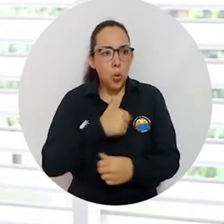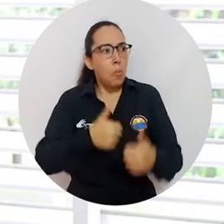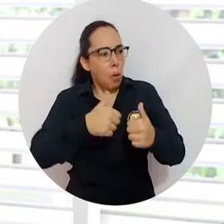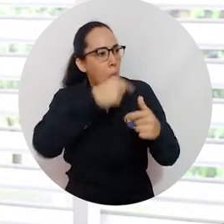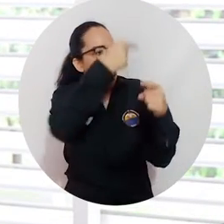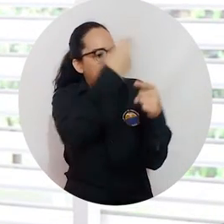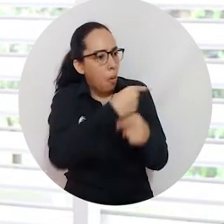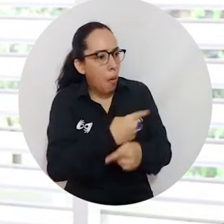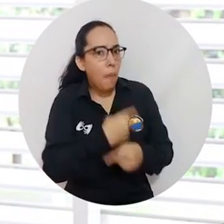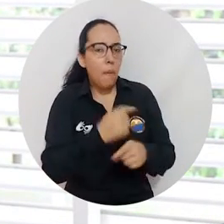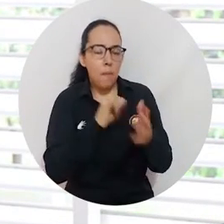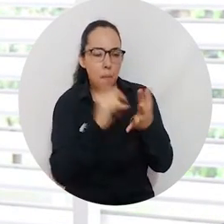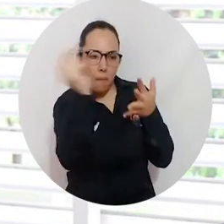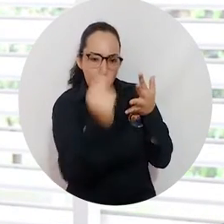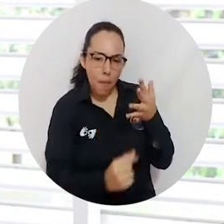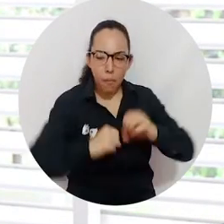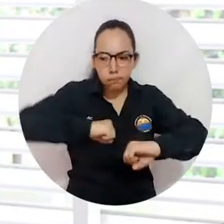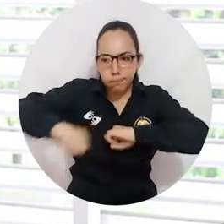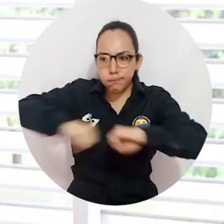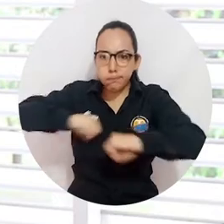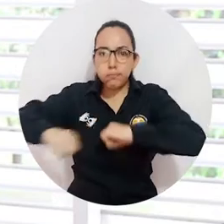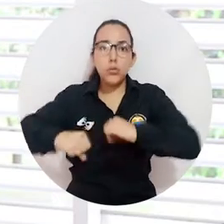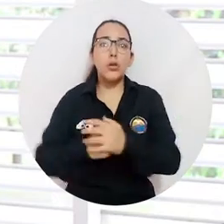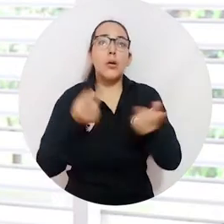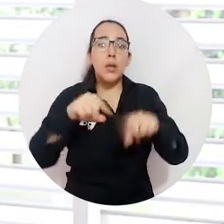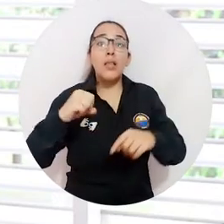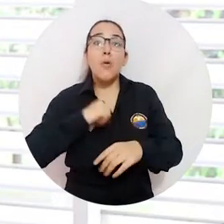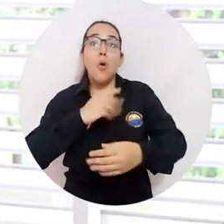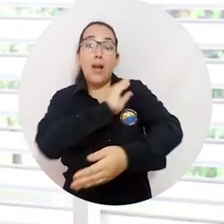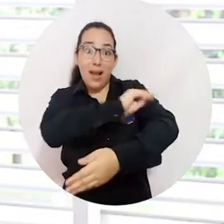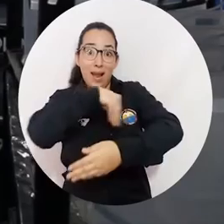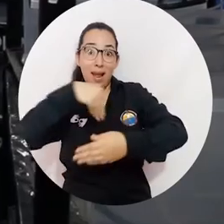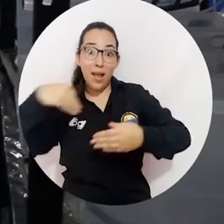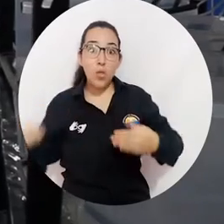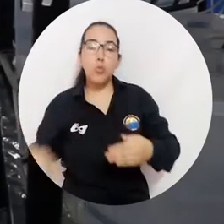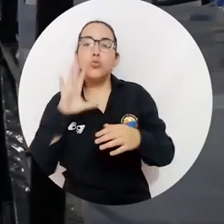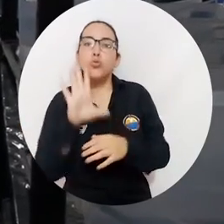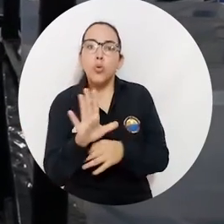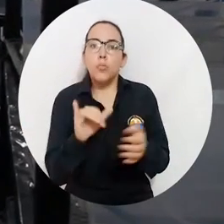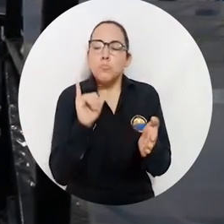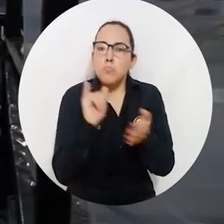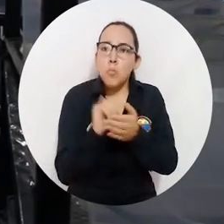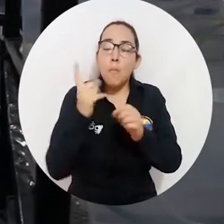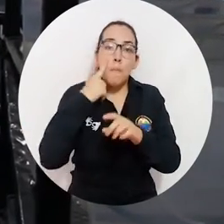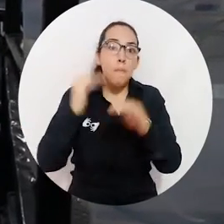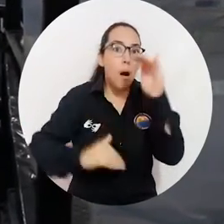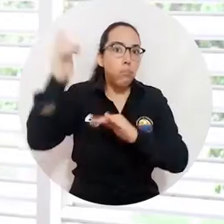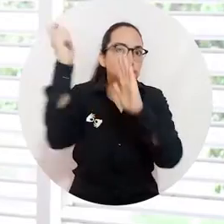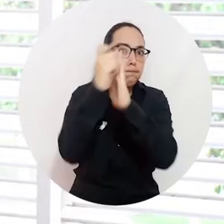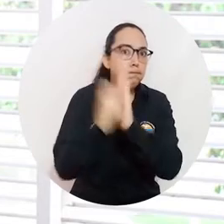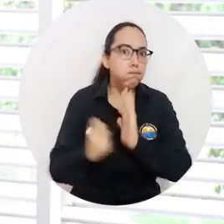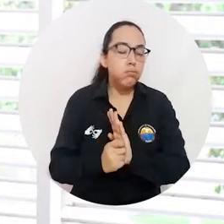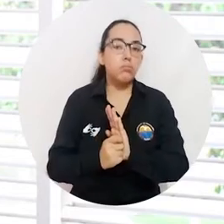a que estamos haciendo las cosas correctas tal cual como debe ser y hasta tenemos un indicador de gestión de proyectos de regalías muy alto, uno de los más